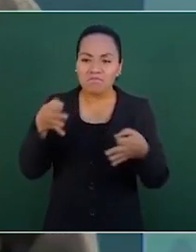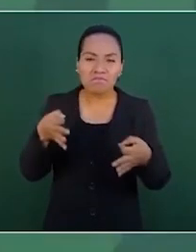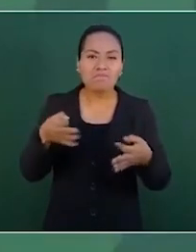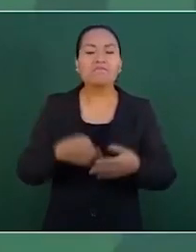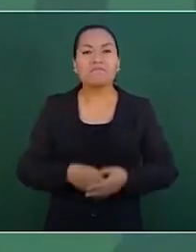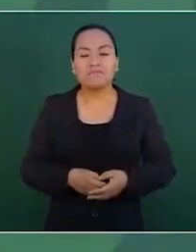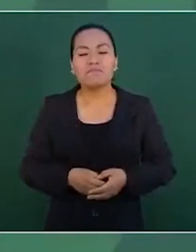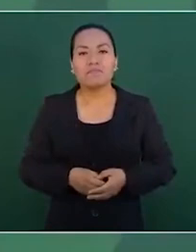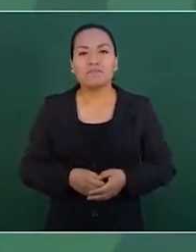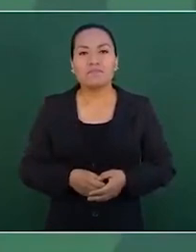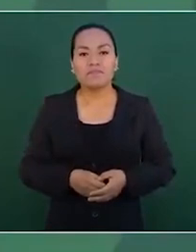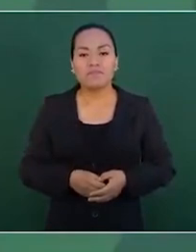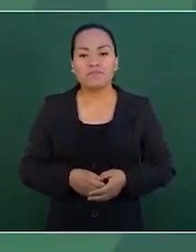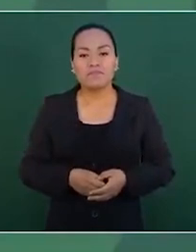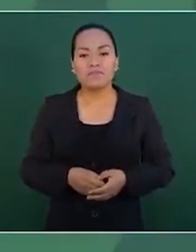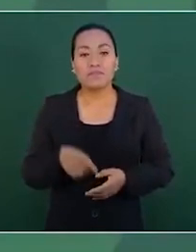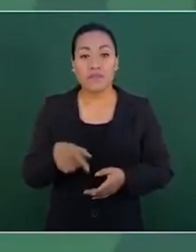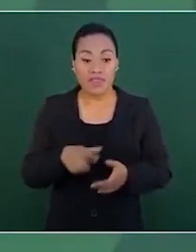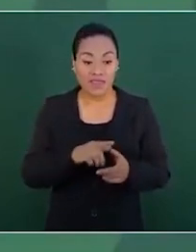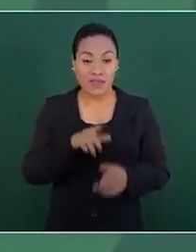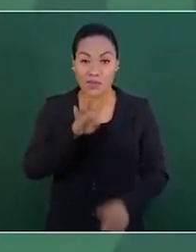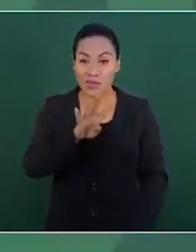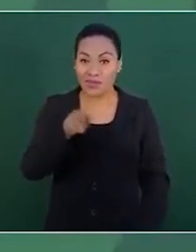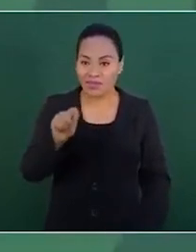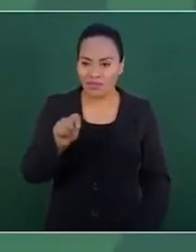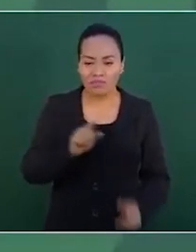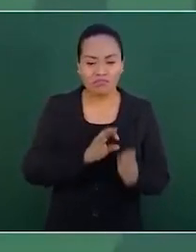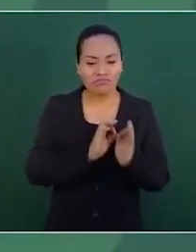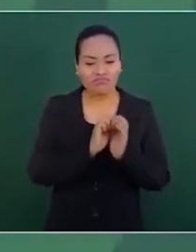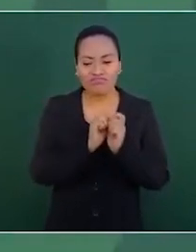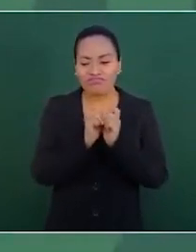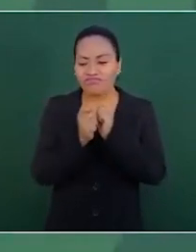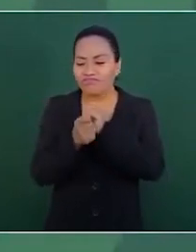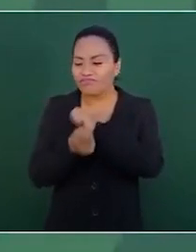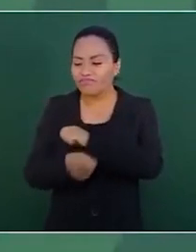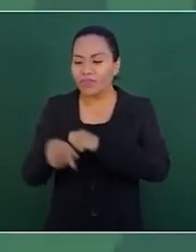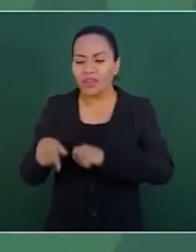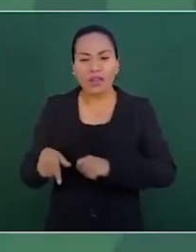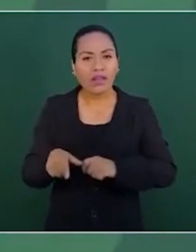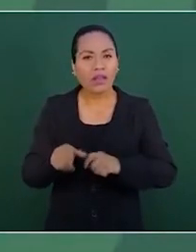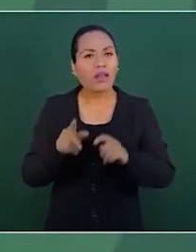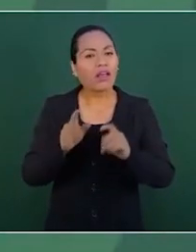esta iba a ser una transformación pacífica, pero muy profunda.